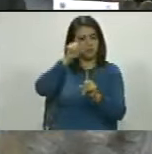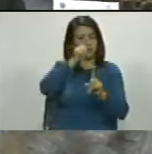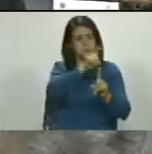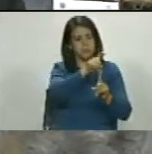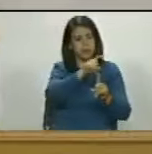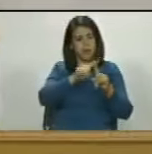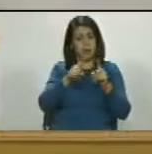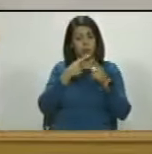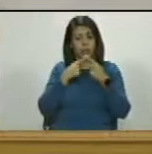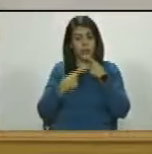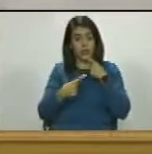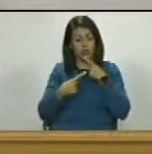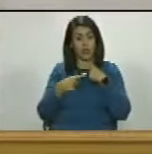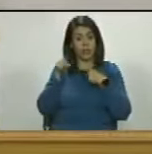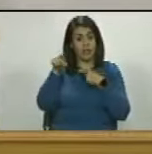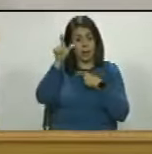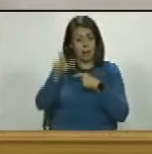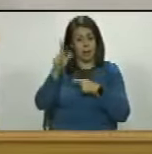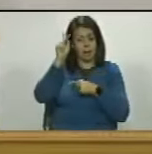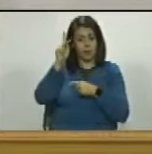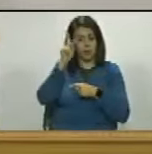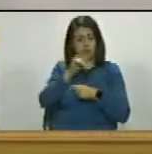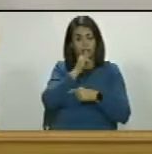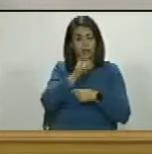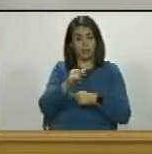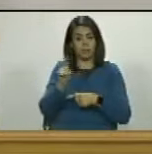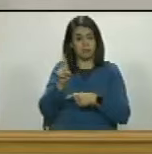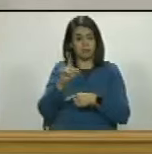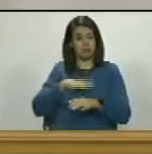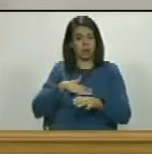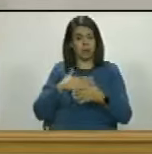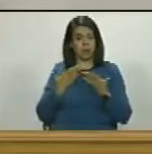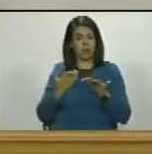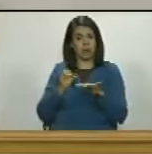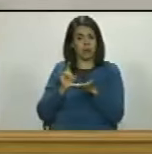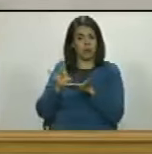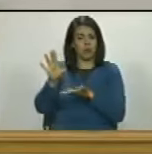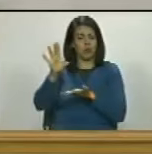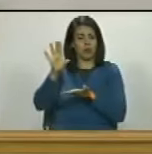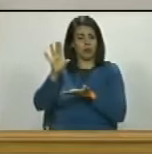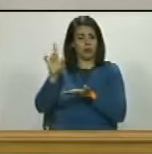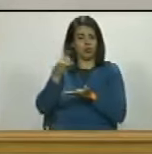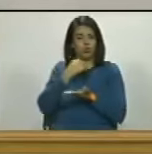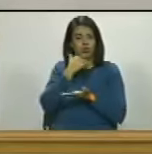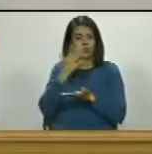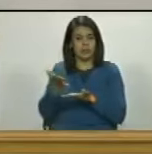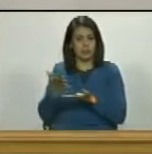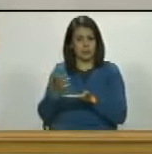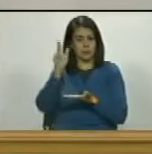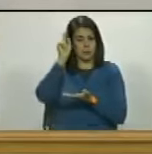pero dijeron que iba a dar clase y la información que tengo es que ni o sea que tuvieron que votarlo que no sirve ni para eso